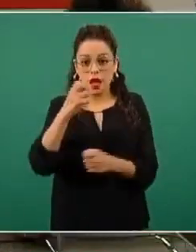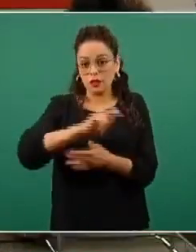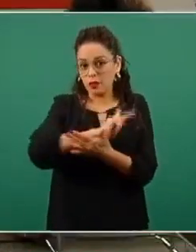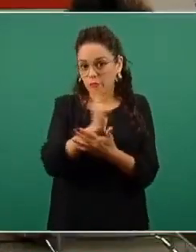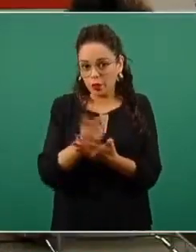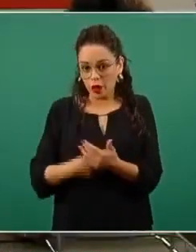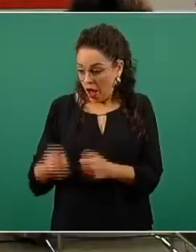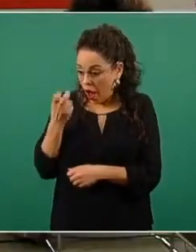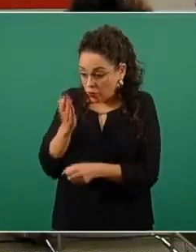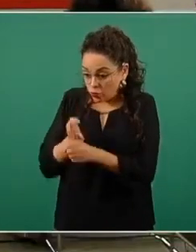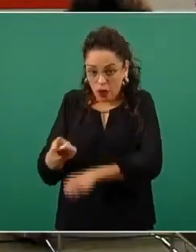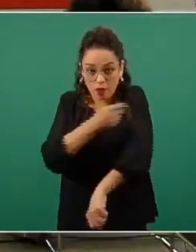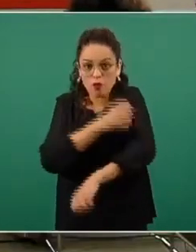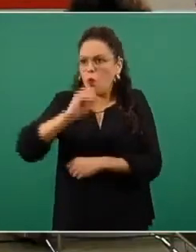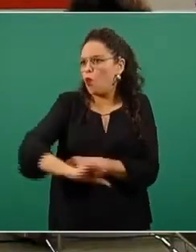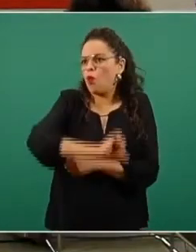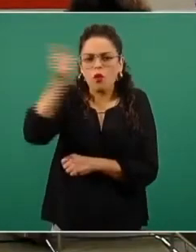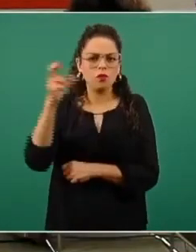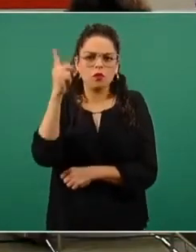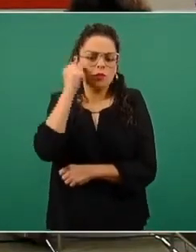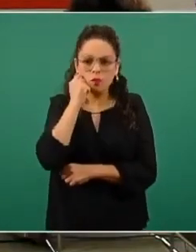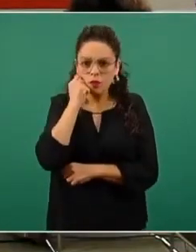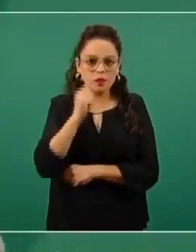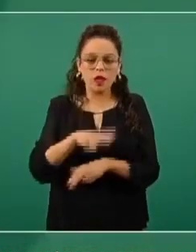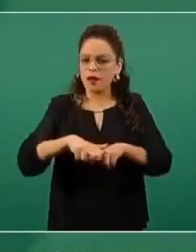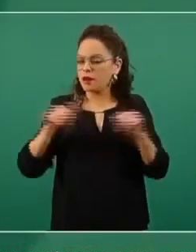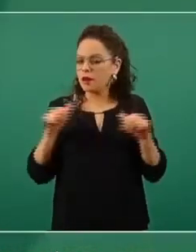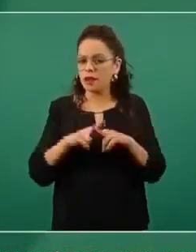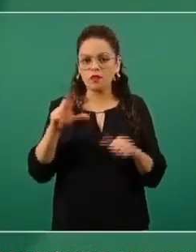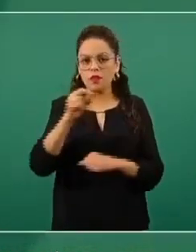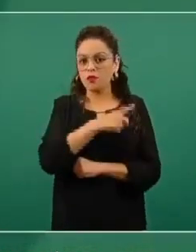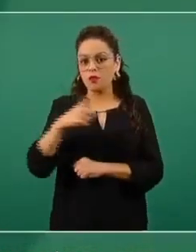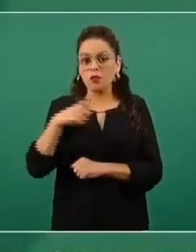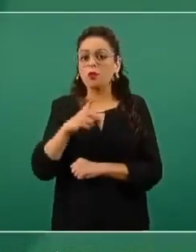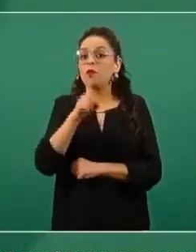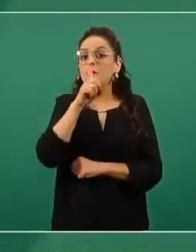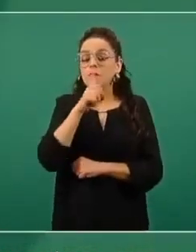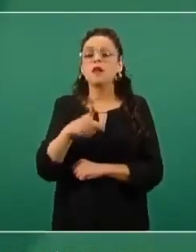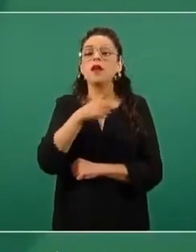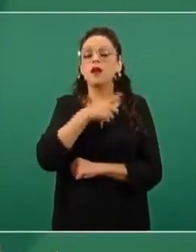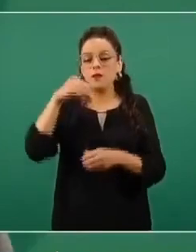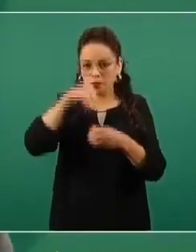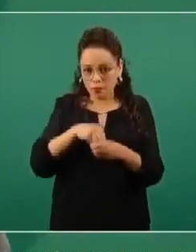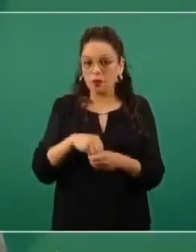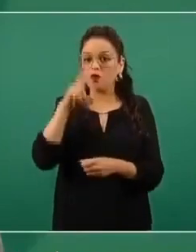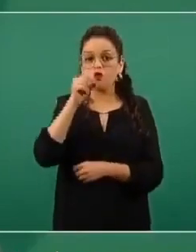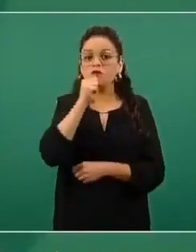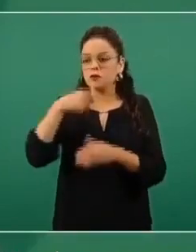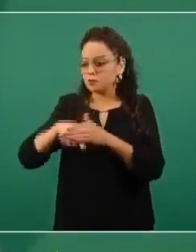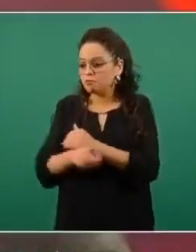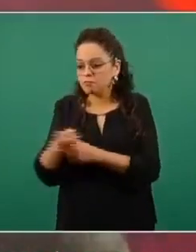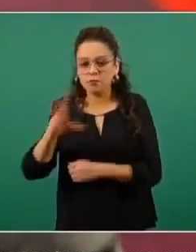este o cualquier otro. Entonces, en ninguna circunstancia se debe exponer esa información a quien no está facultado,